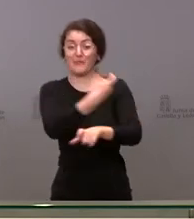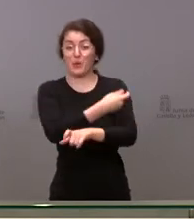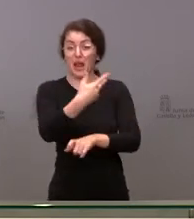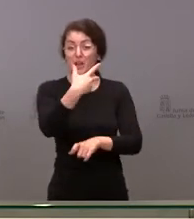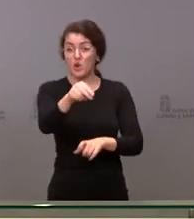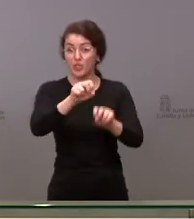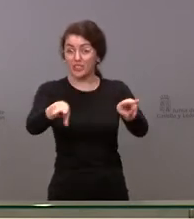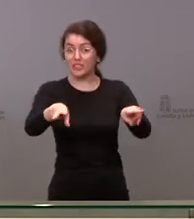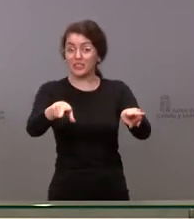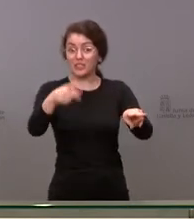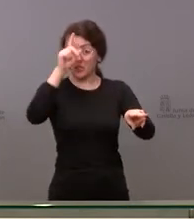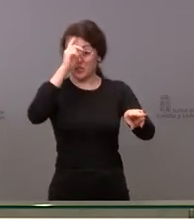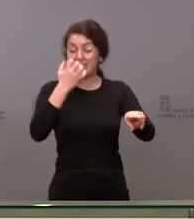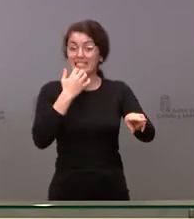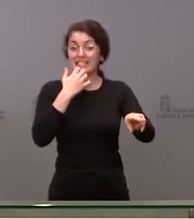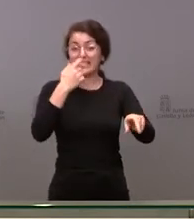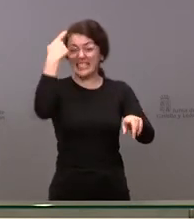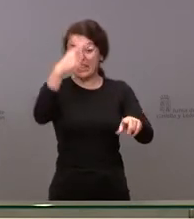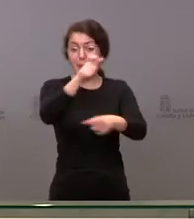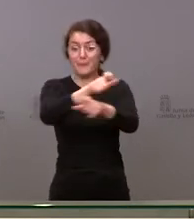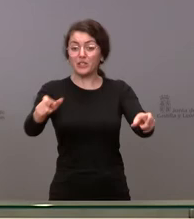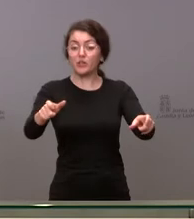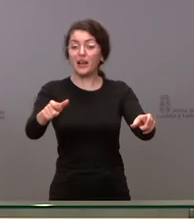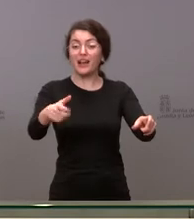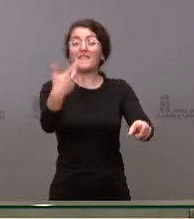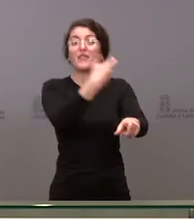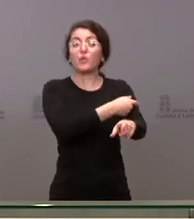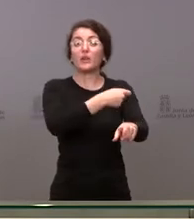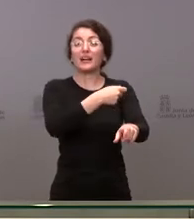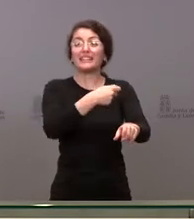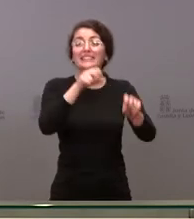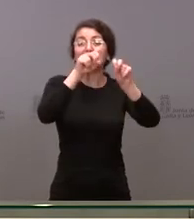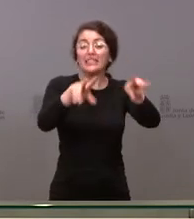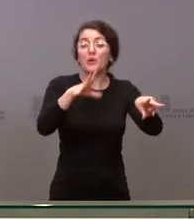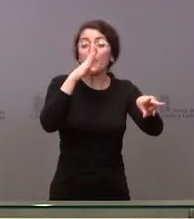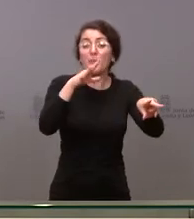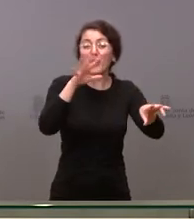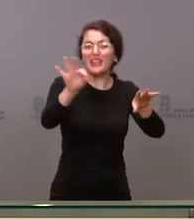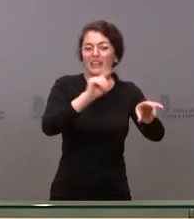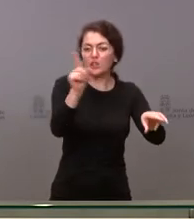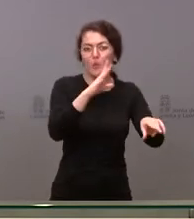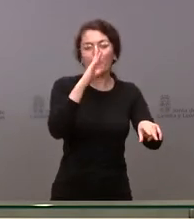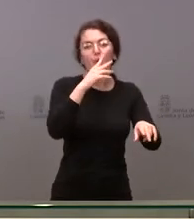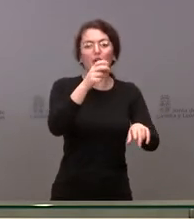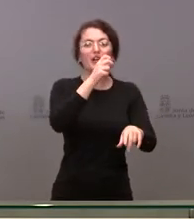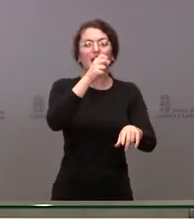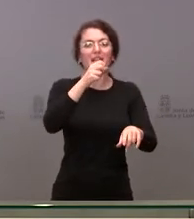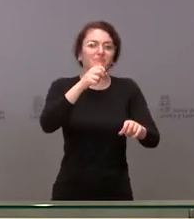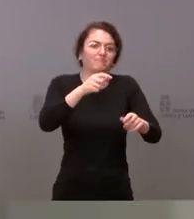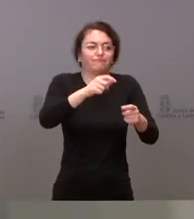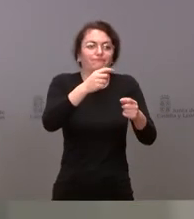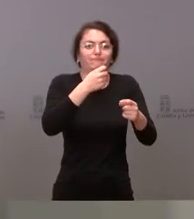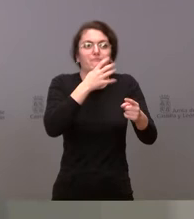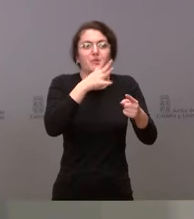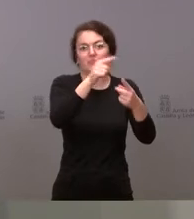cuál es la gente que no se puede vacunar, o sea, que no sea por decisión propia sino por otras razones. No sé si hay algún porcentaje o hay alguna cifra. Sí, lo que